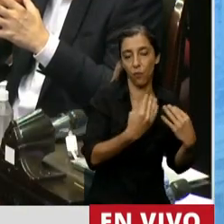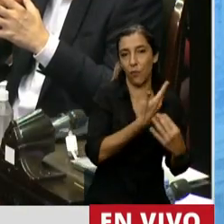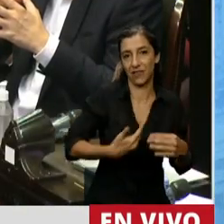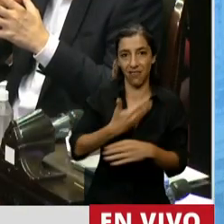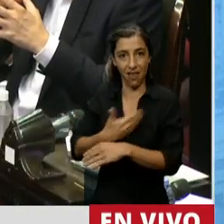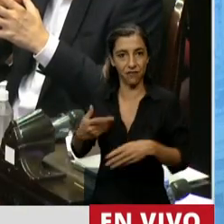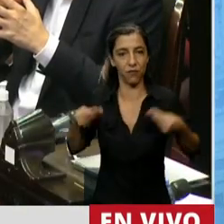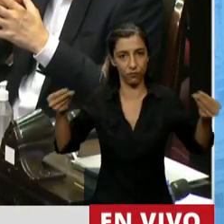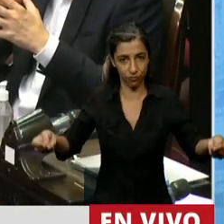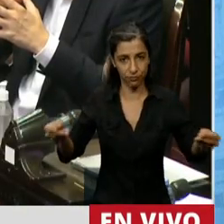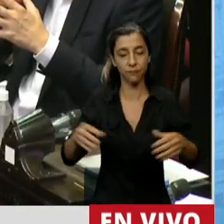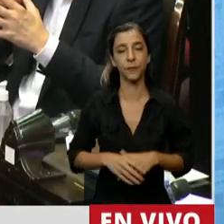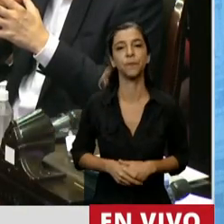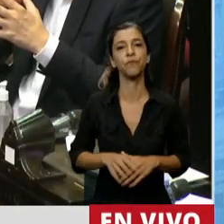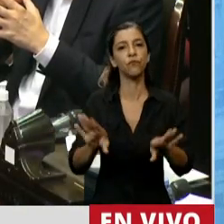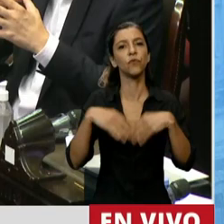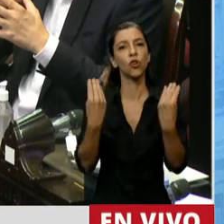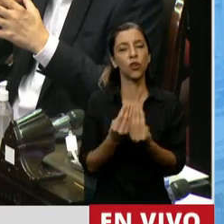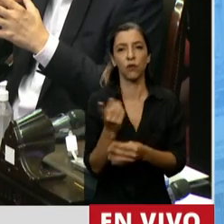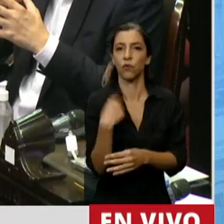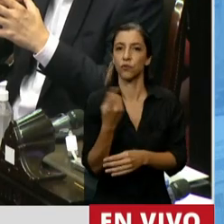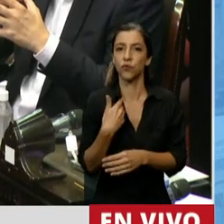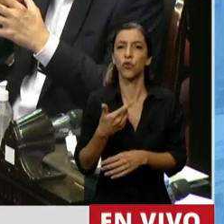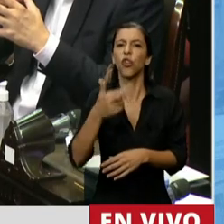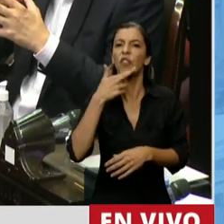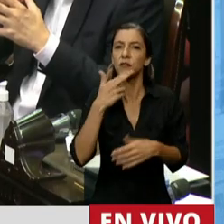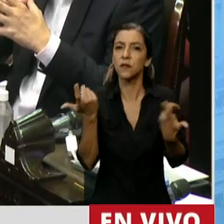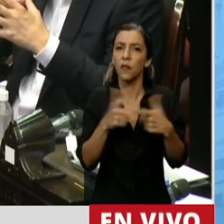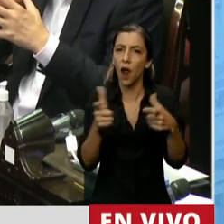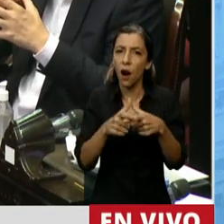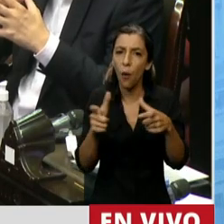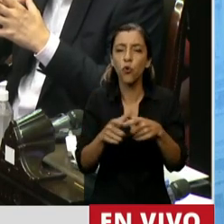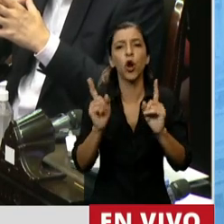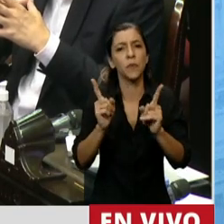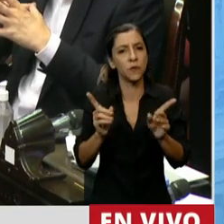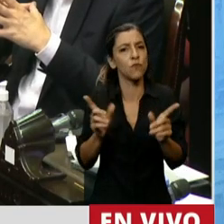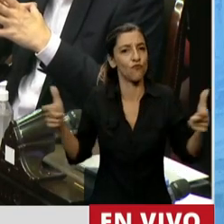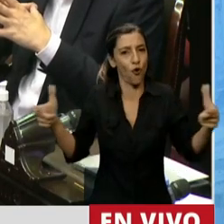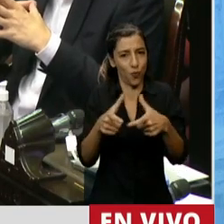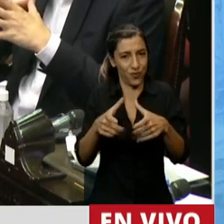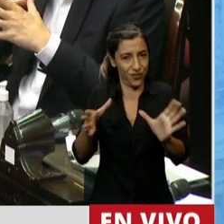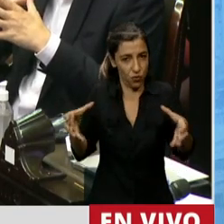Hicimos 17 reuniones, los 17 miembros que integramos en esa comisión